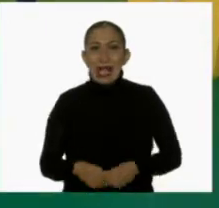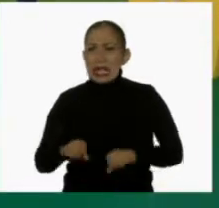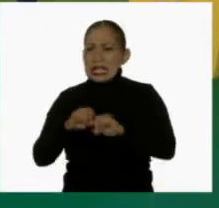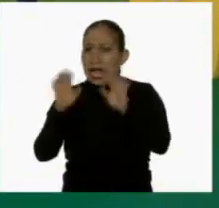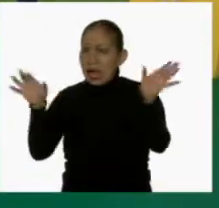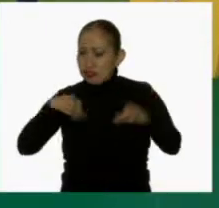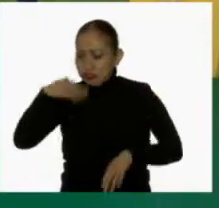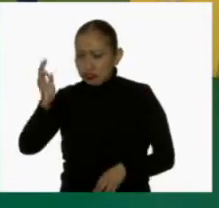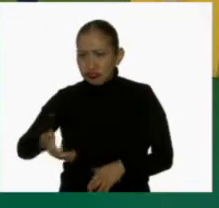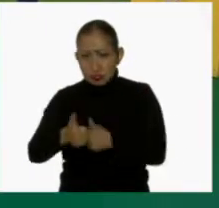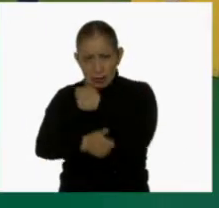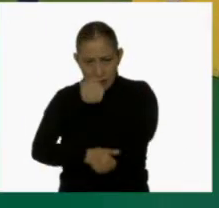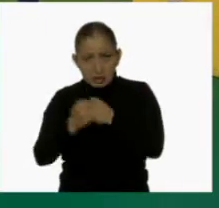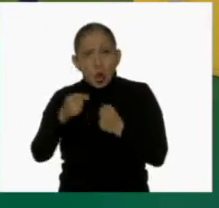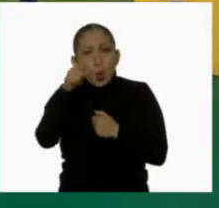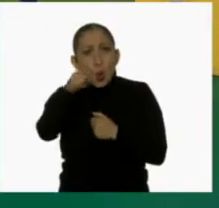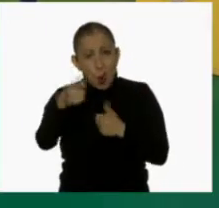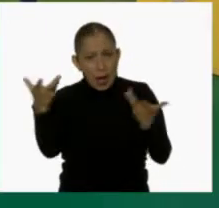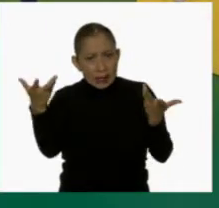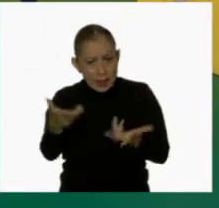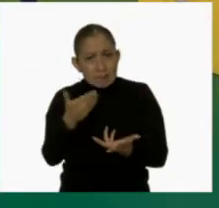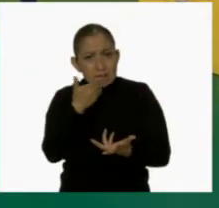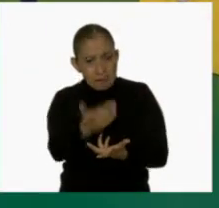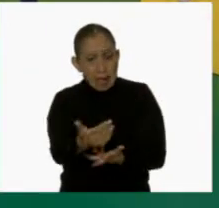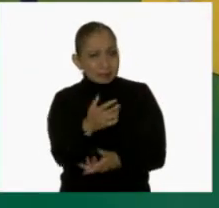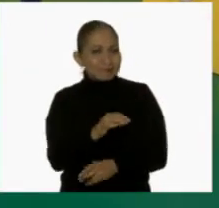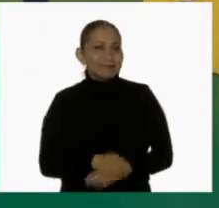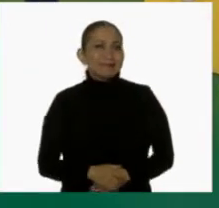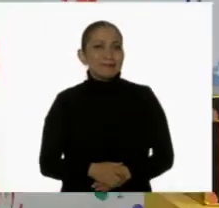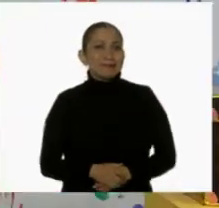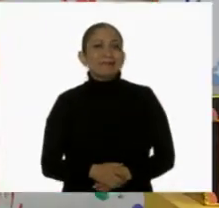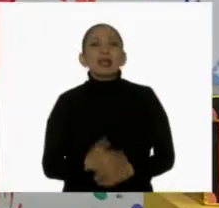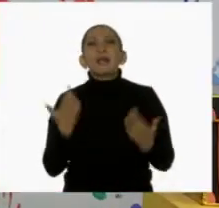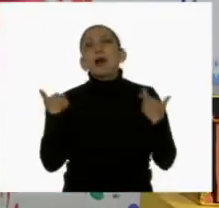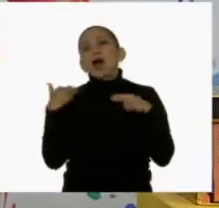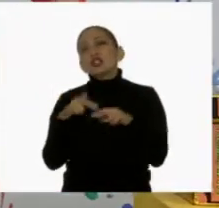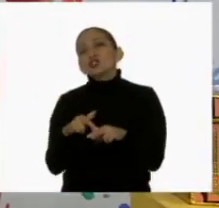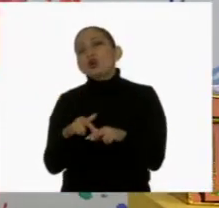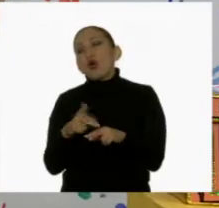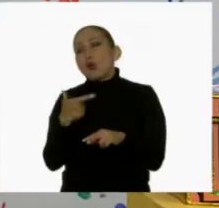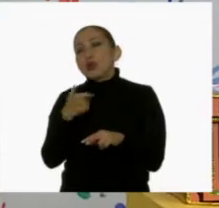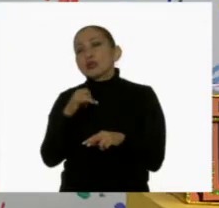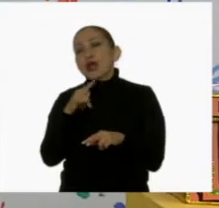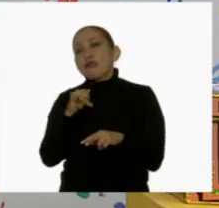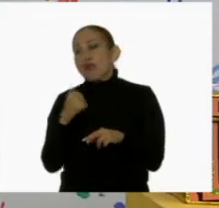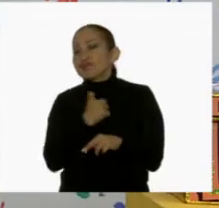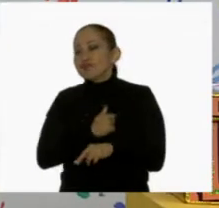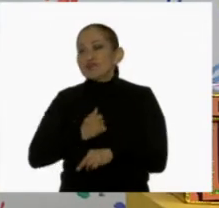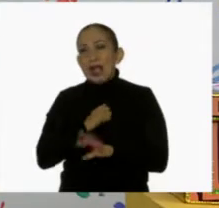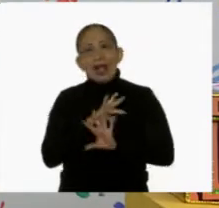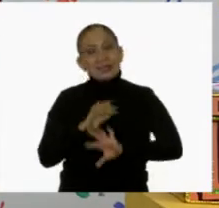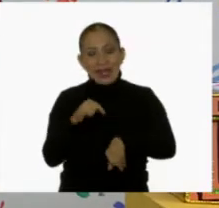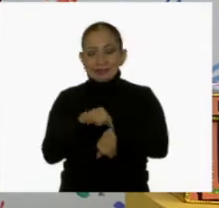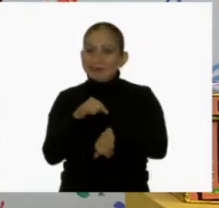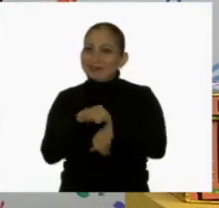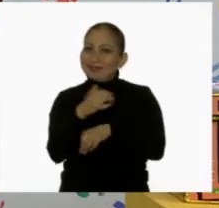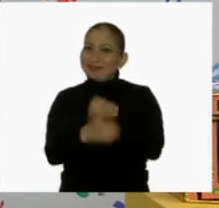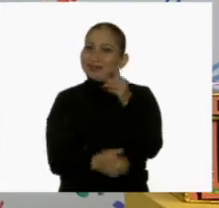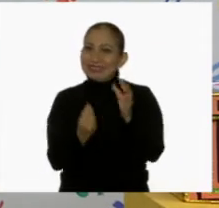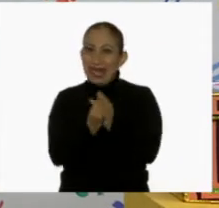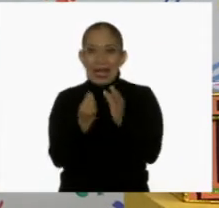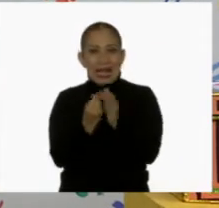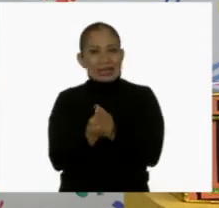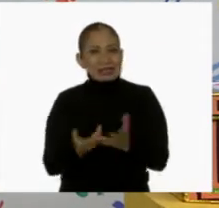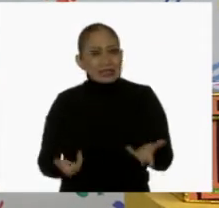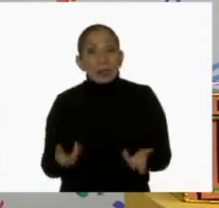¡Claro que aceptan el reto y seguramente lo van a cumplir! Y muy bien. Maestro Gus, pues ahora sí, lamentablemente, hemos llegado al fin de nuestra